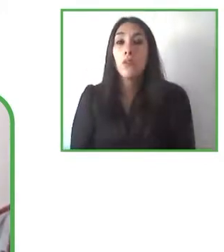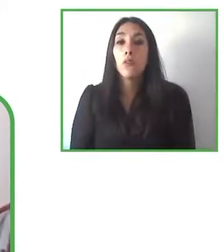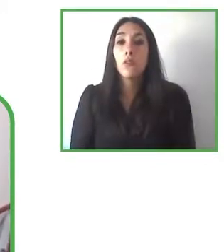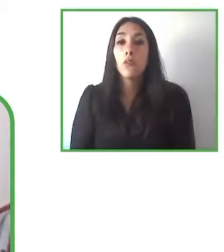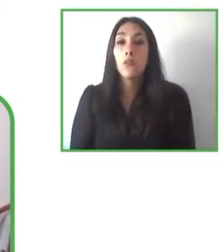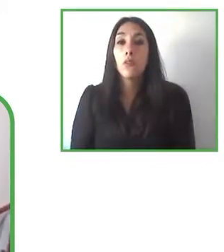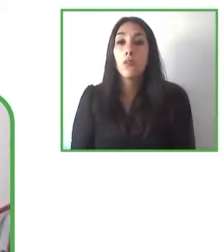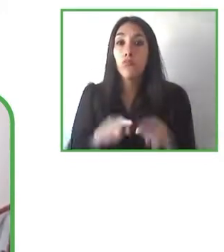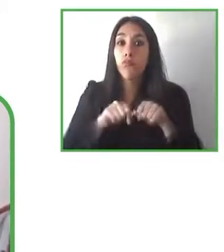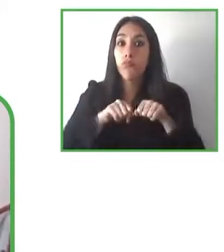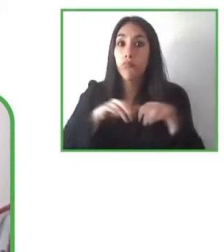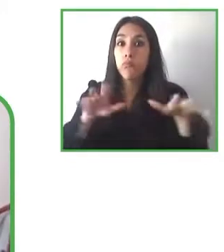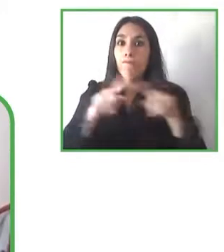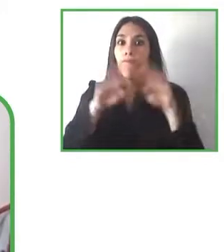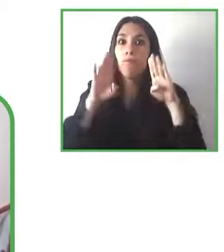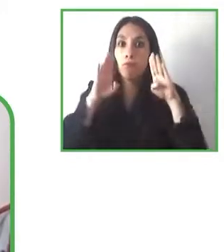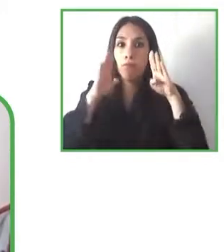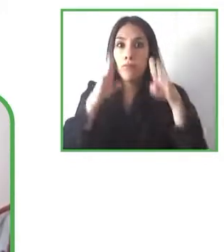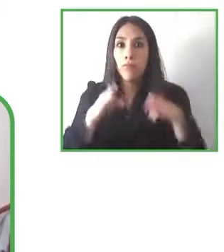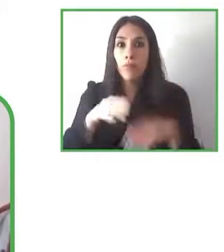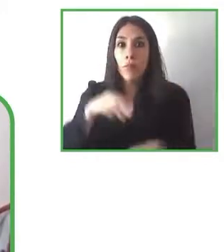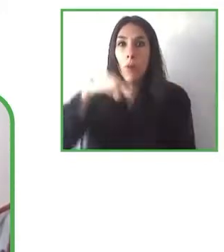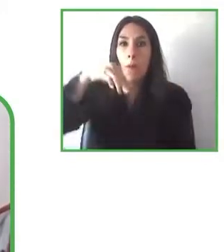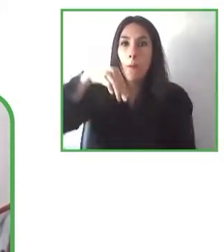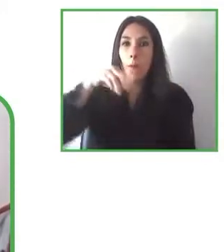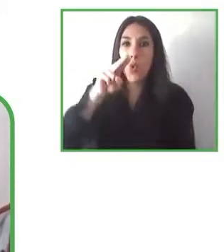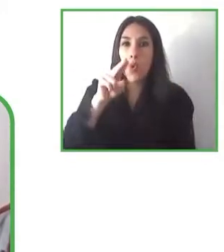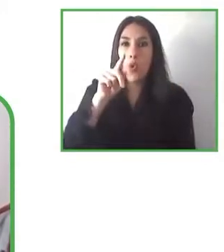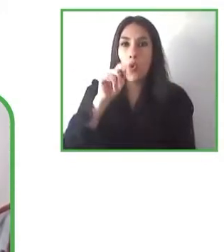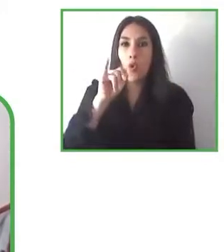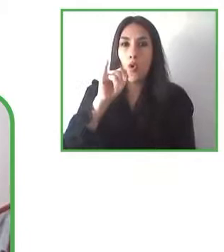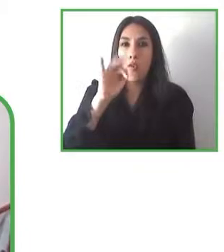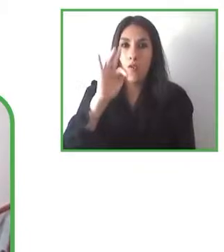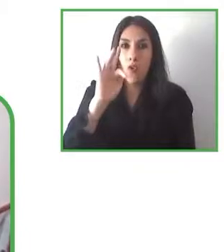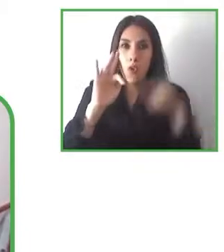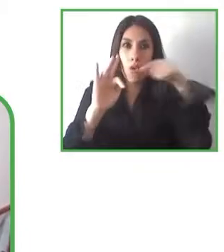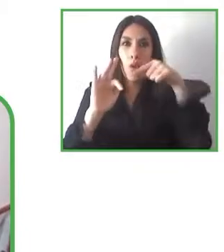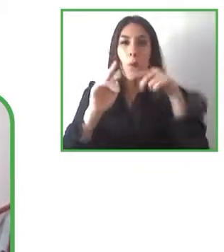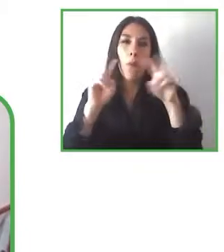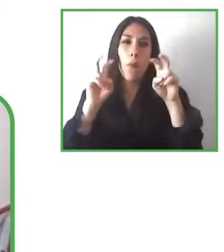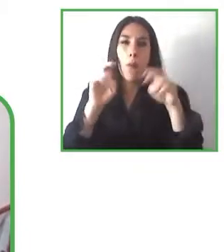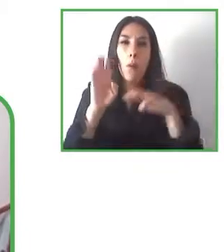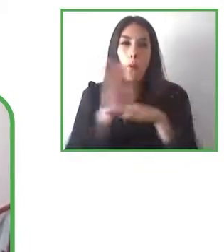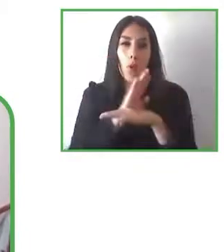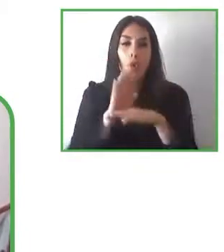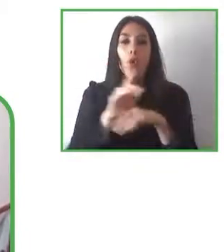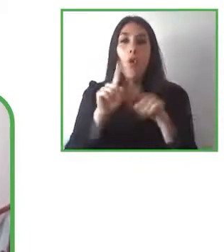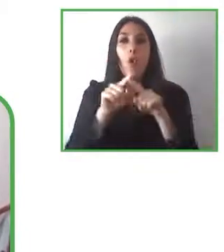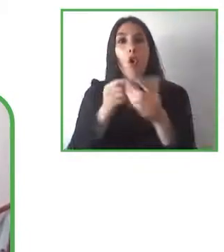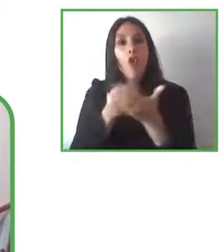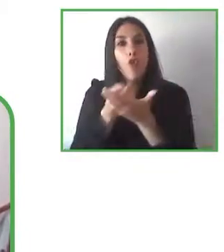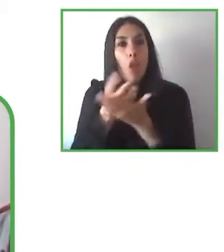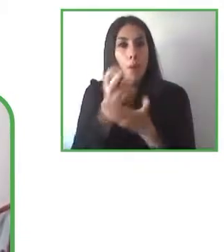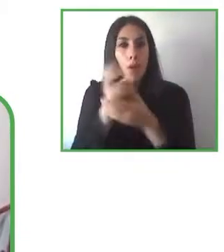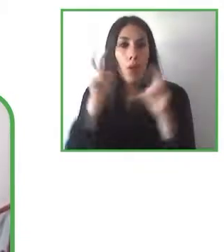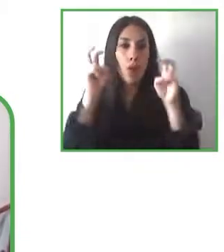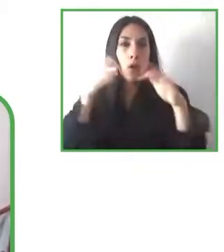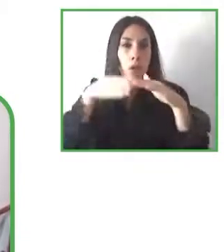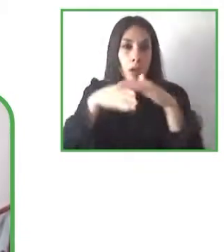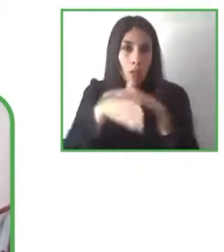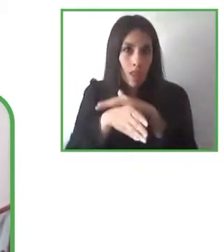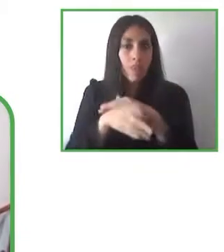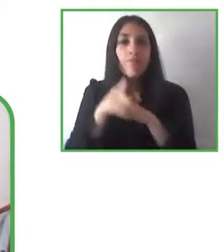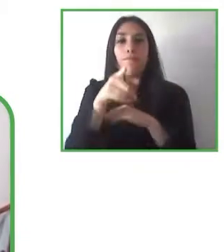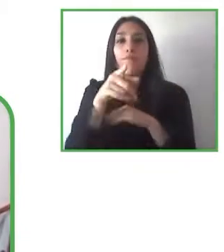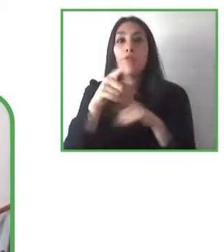multimodalidad también es una forma más a través de la cual podemos potenciar entonces este acceso a información pensar entonces con respecto